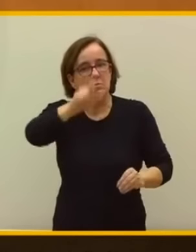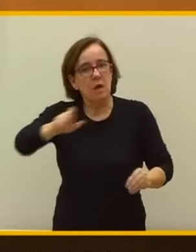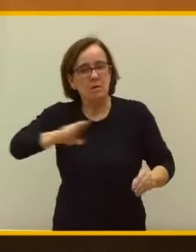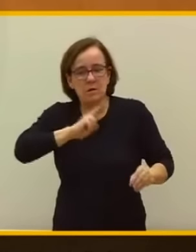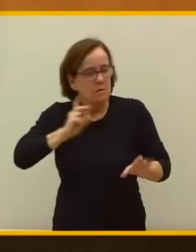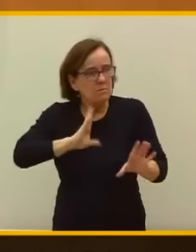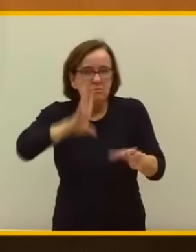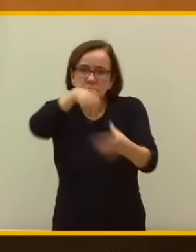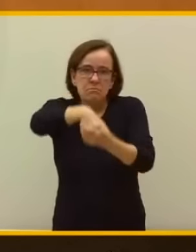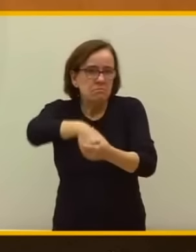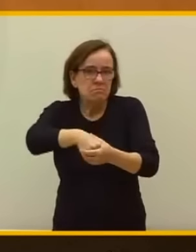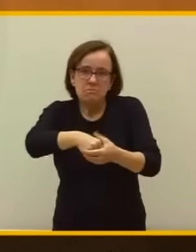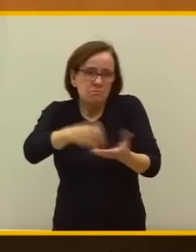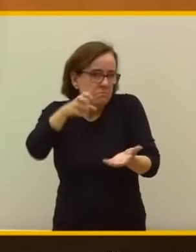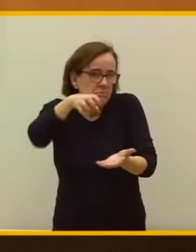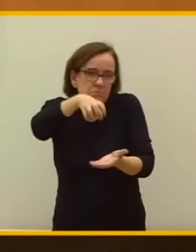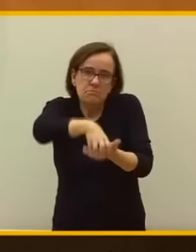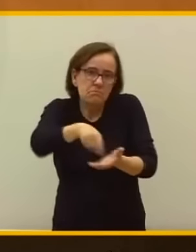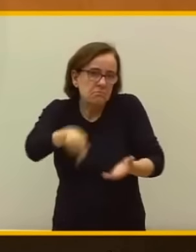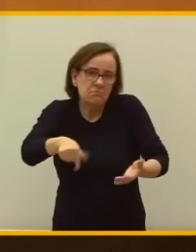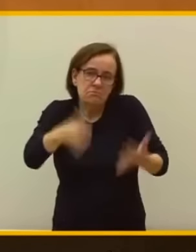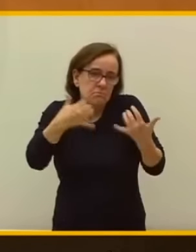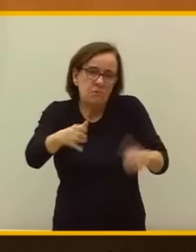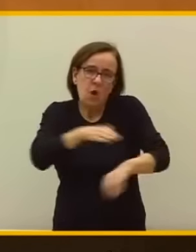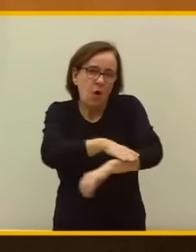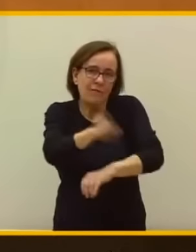tener cabida en la sede de la soberanía nacional.